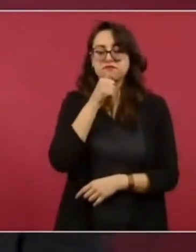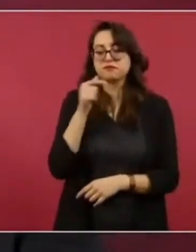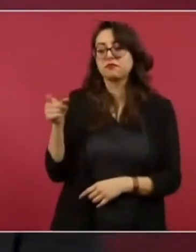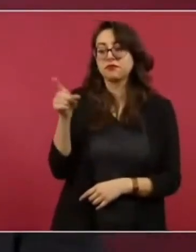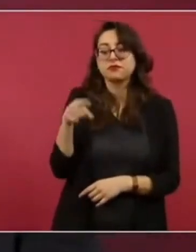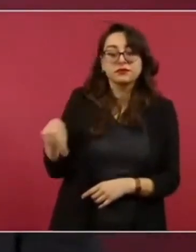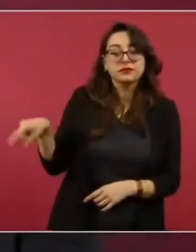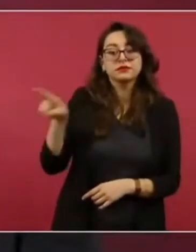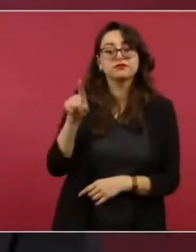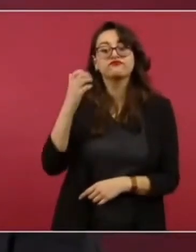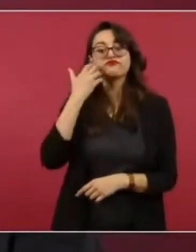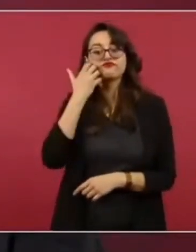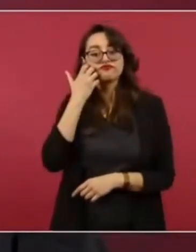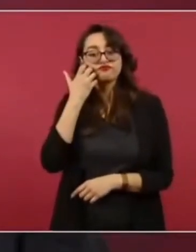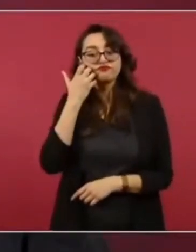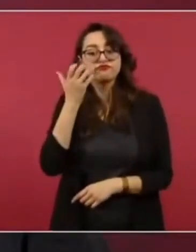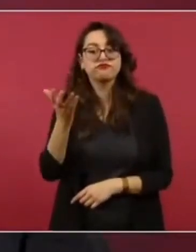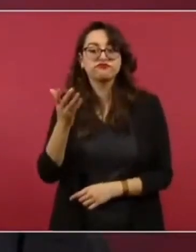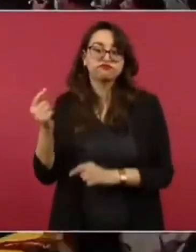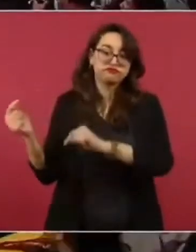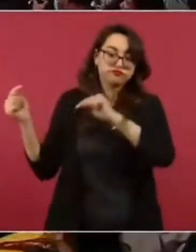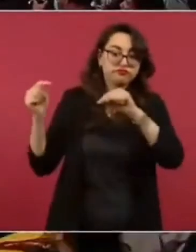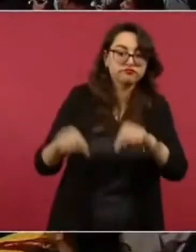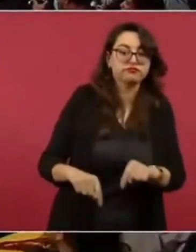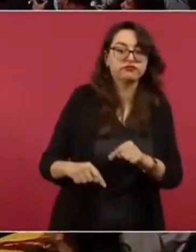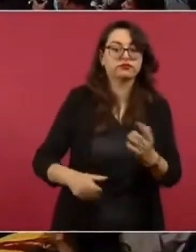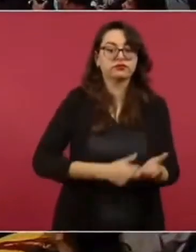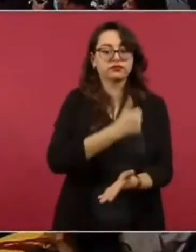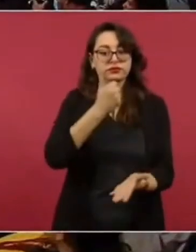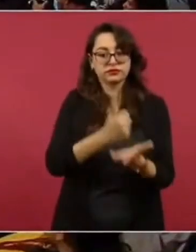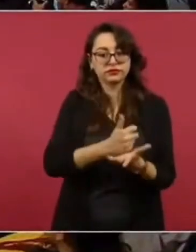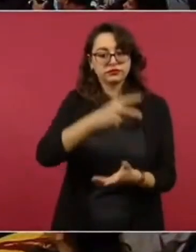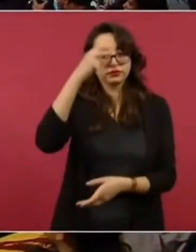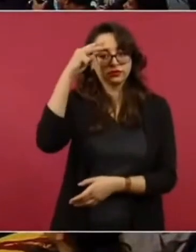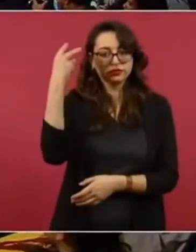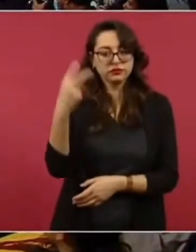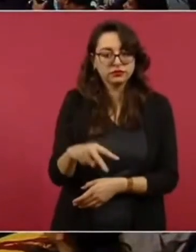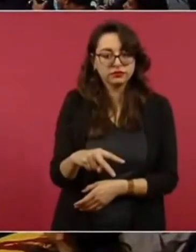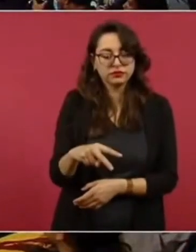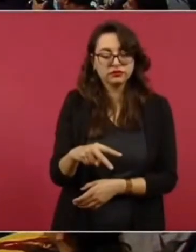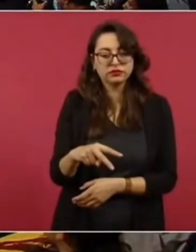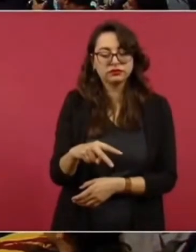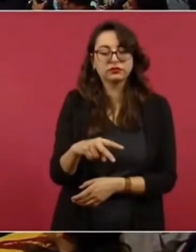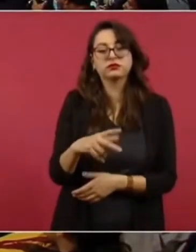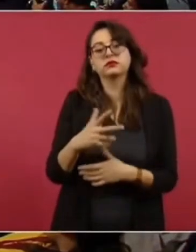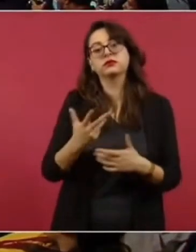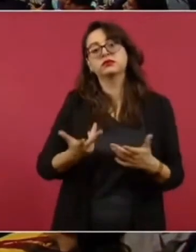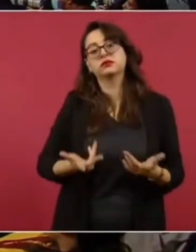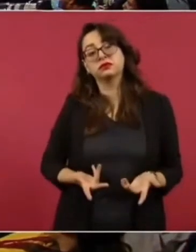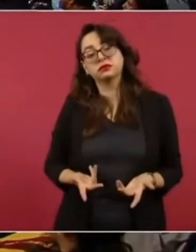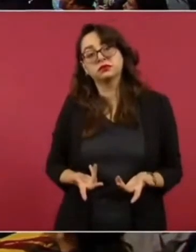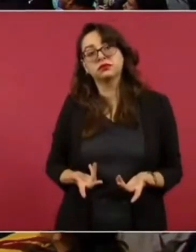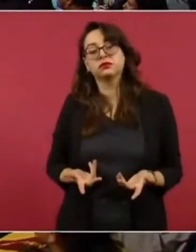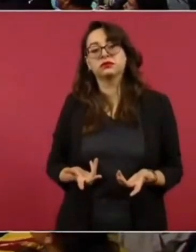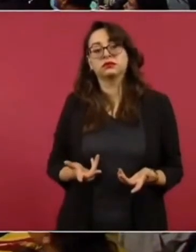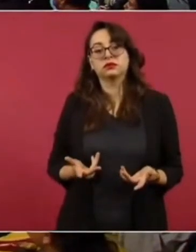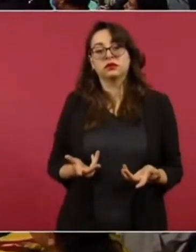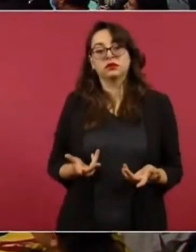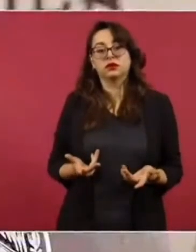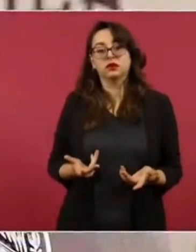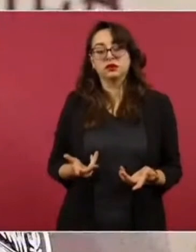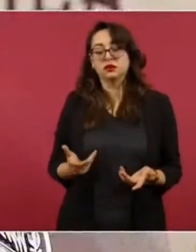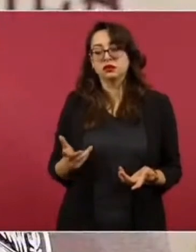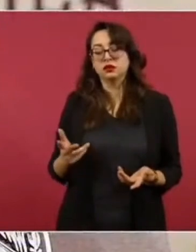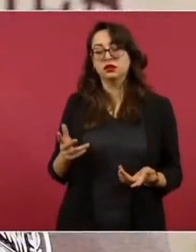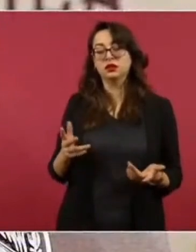su intención de trasladarse a la Ciudad de México. En otras ocasiones dicen que su destino es alguna ciudad